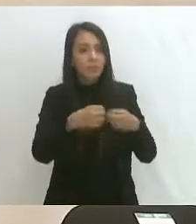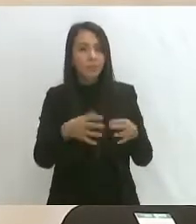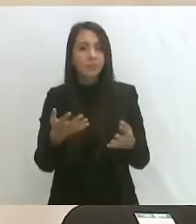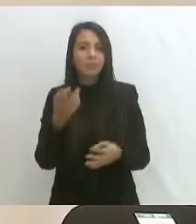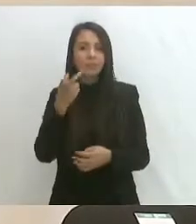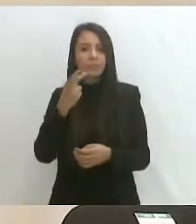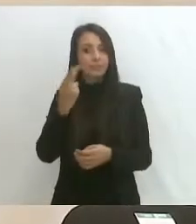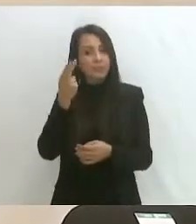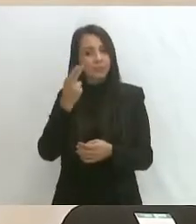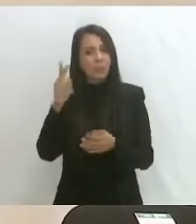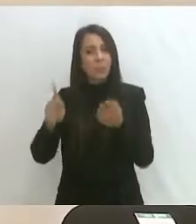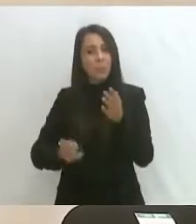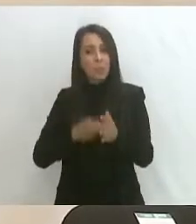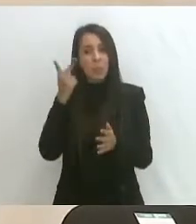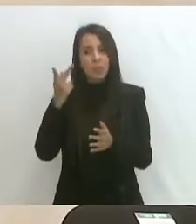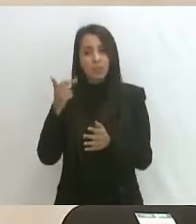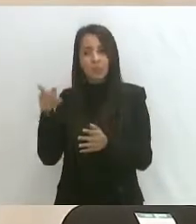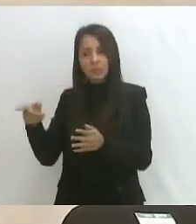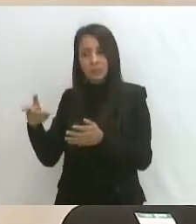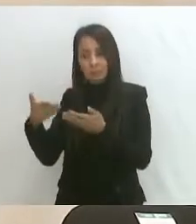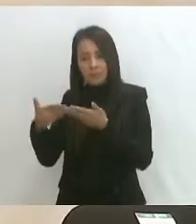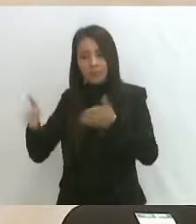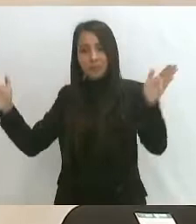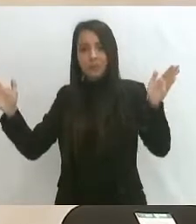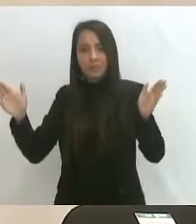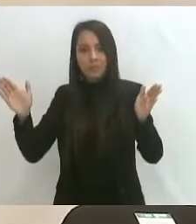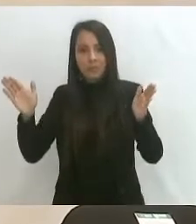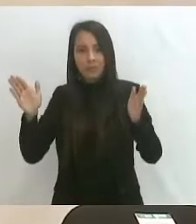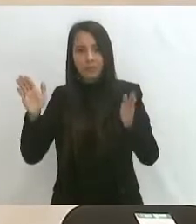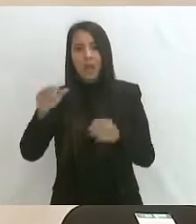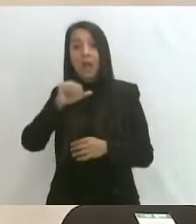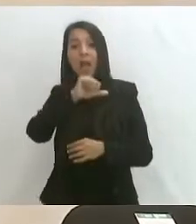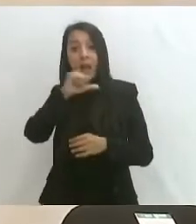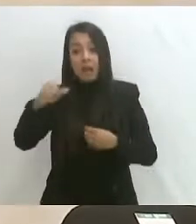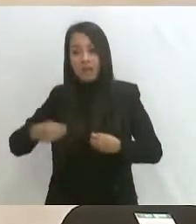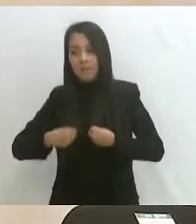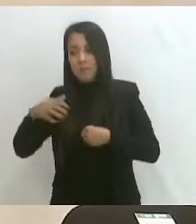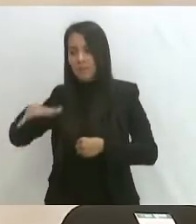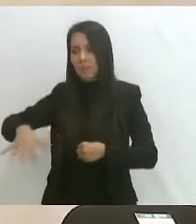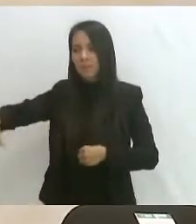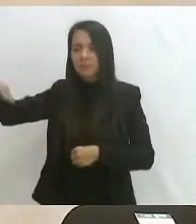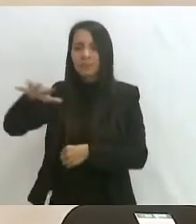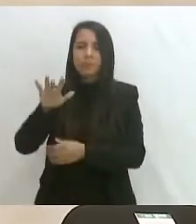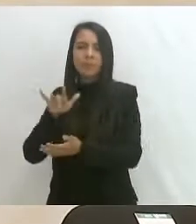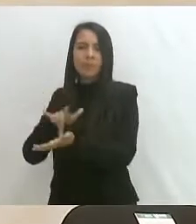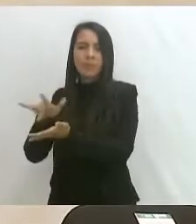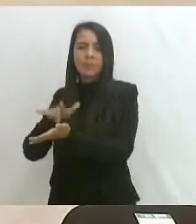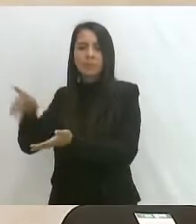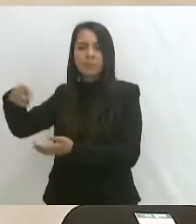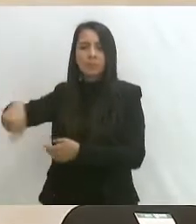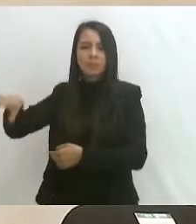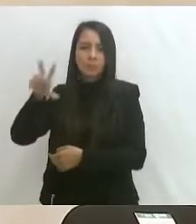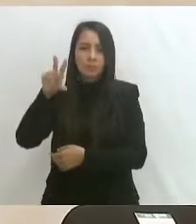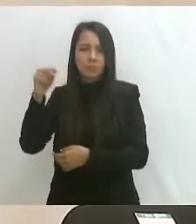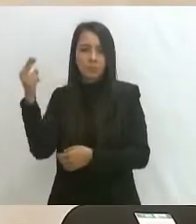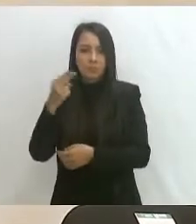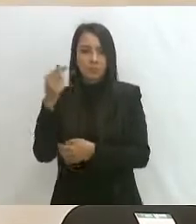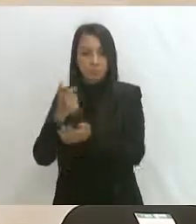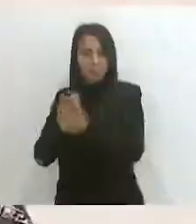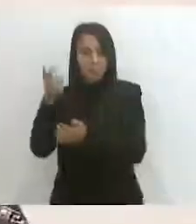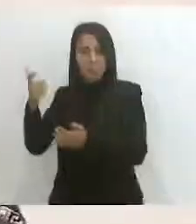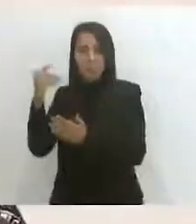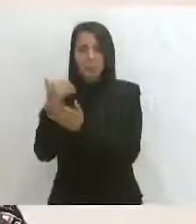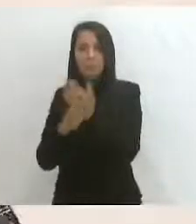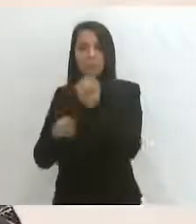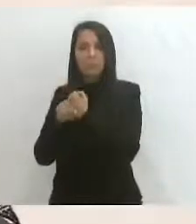la plaza, darles las facilidades a los residentes para que ellos no tengan ningún inconveniente